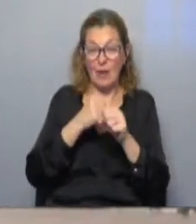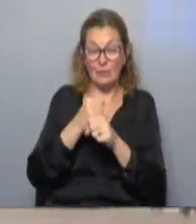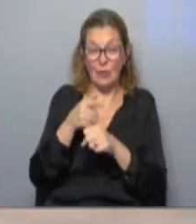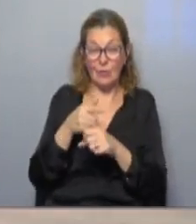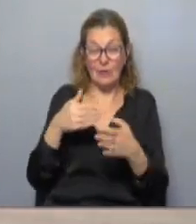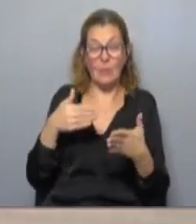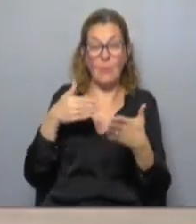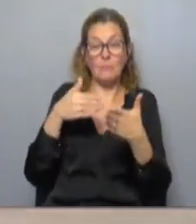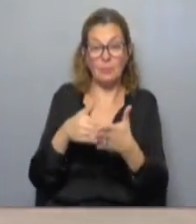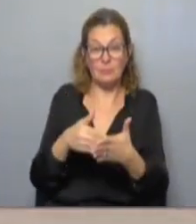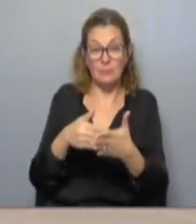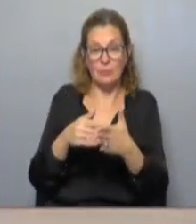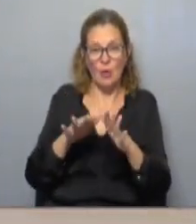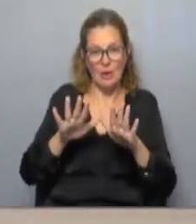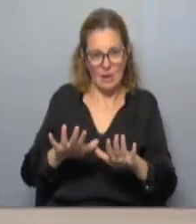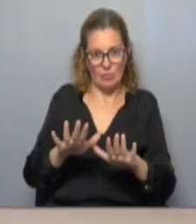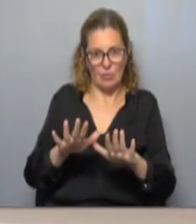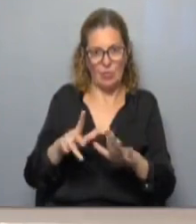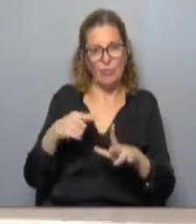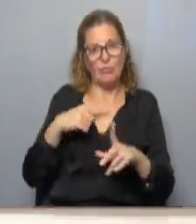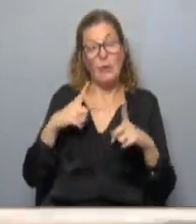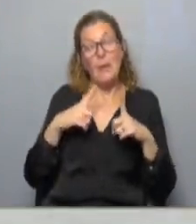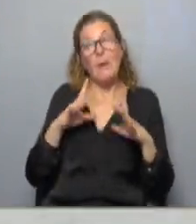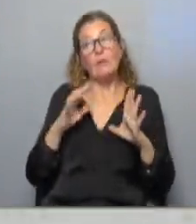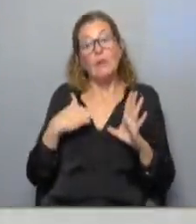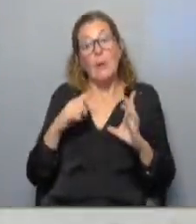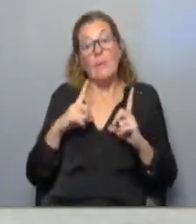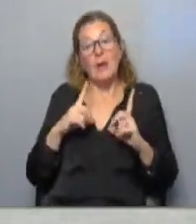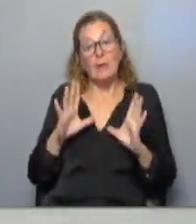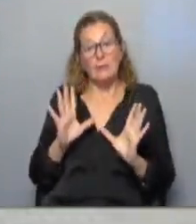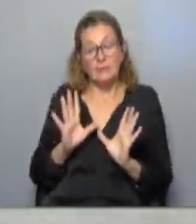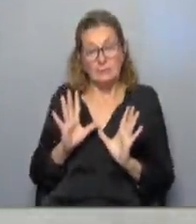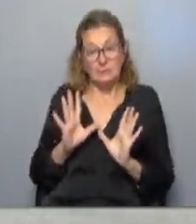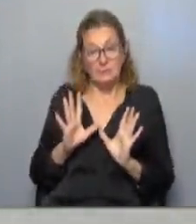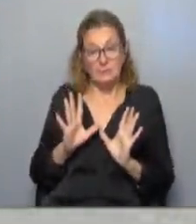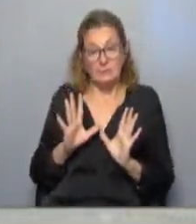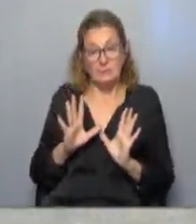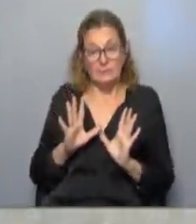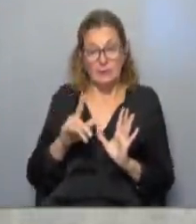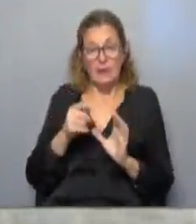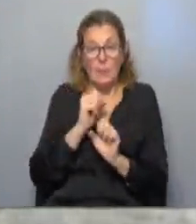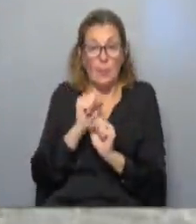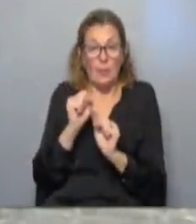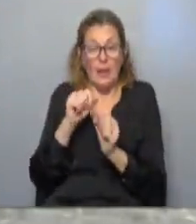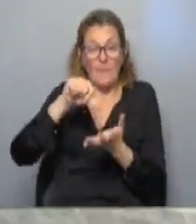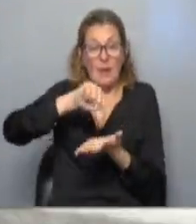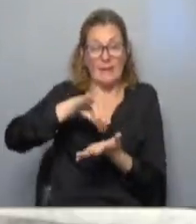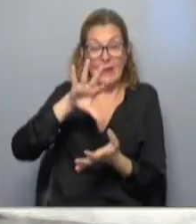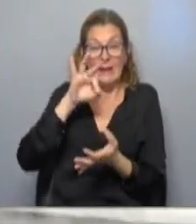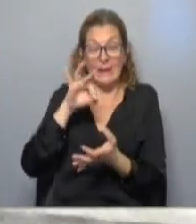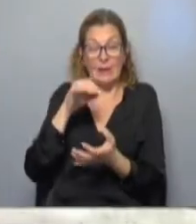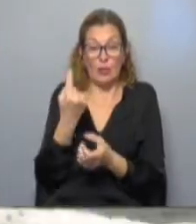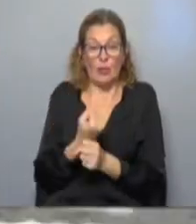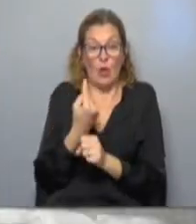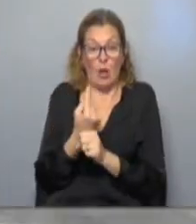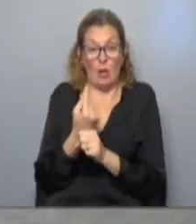esté detenido pero no está quieto y yo espero que Cuba pueda elegir por sí